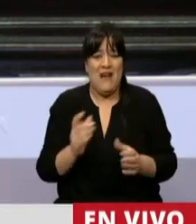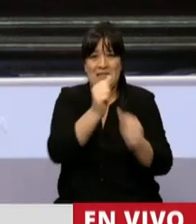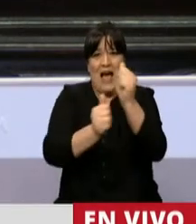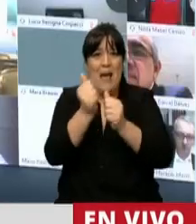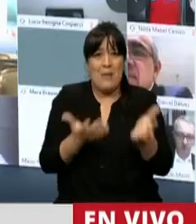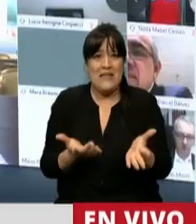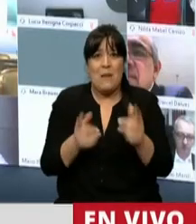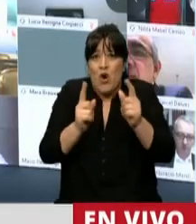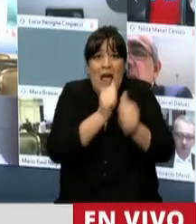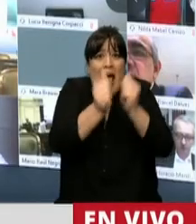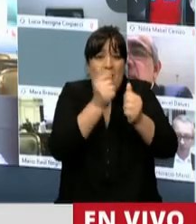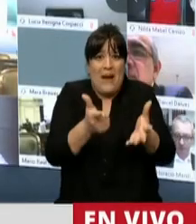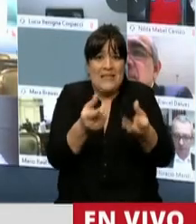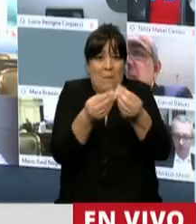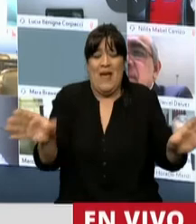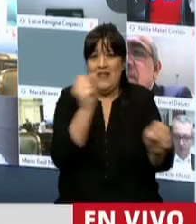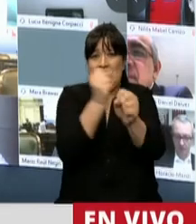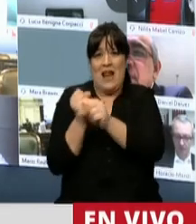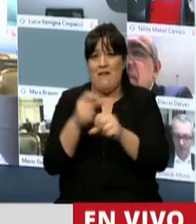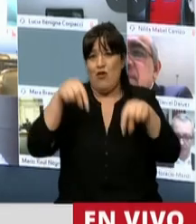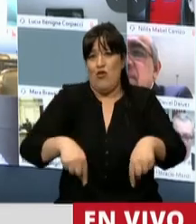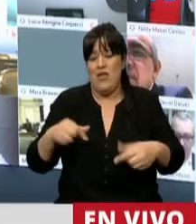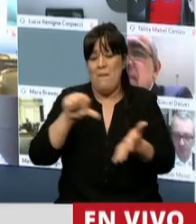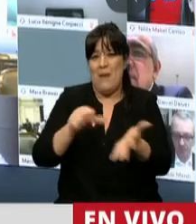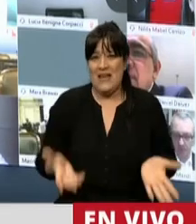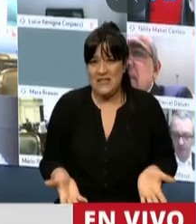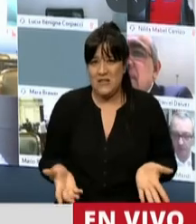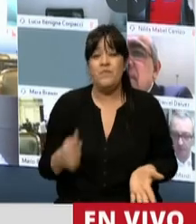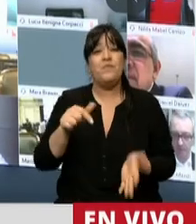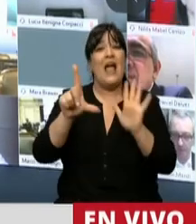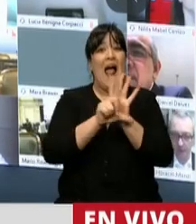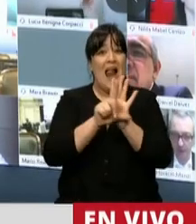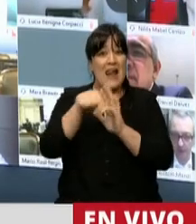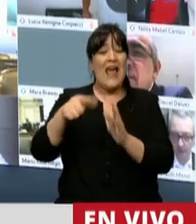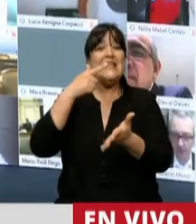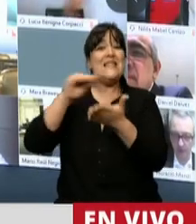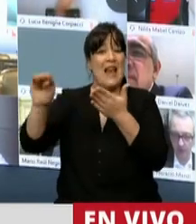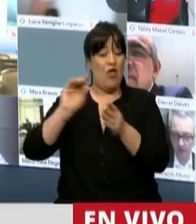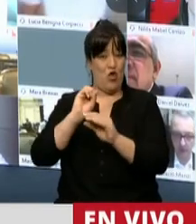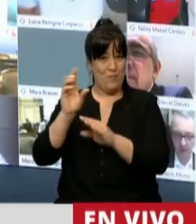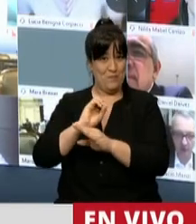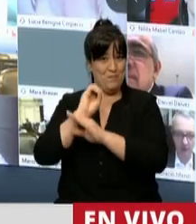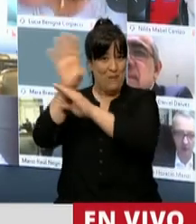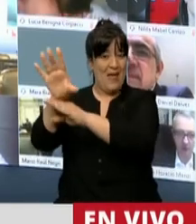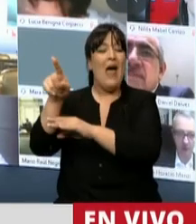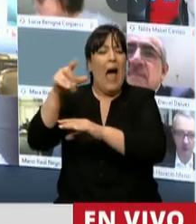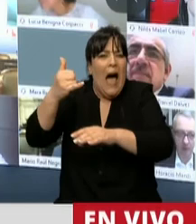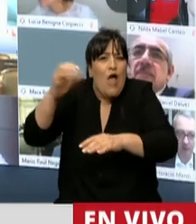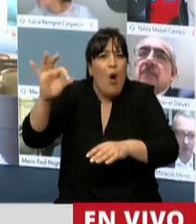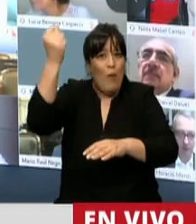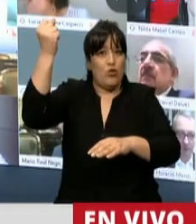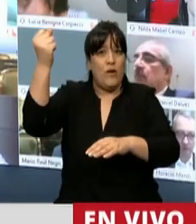que se lleven con ellas el empleo de nuestro país? Con la ley que mandamos al Senado, teníamos una oportunidad.